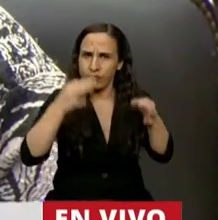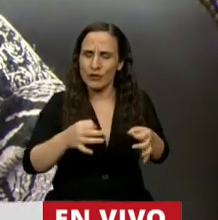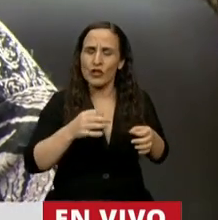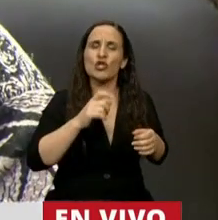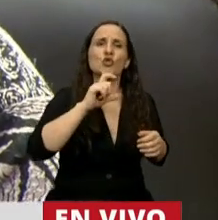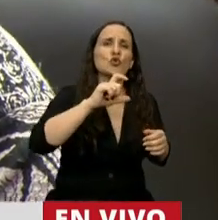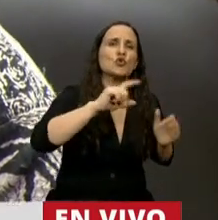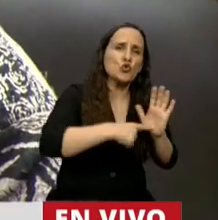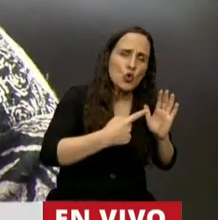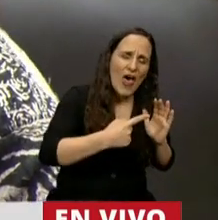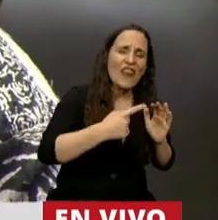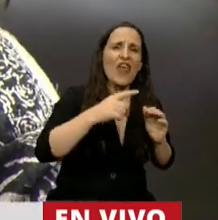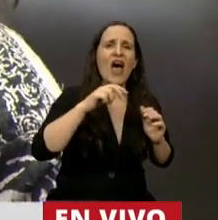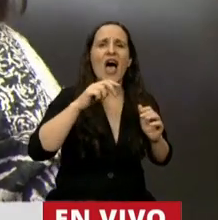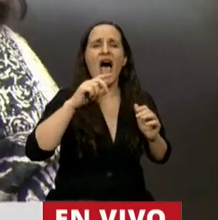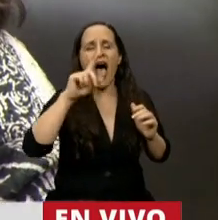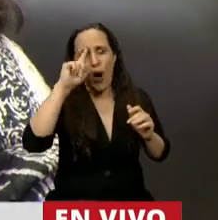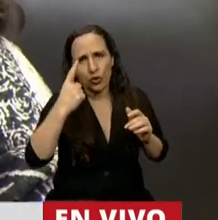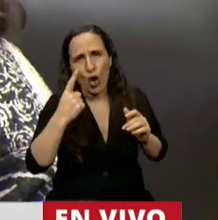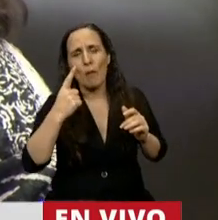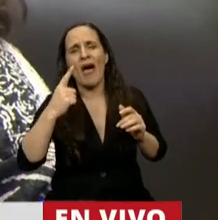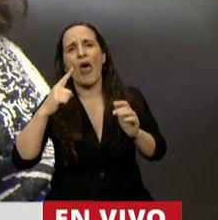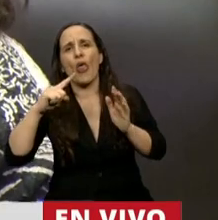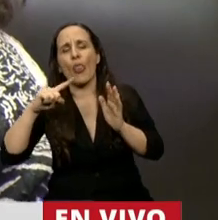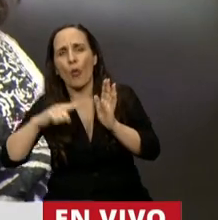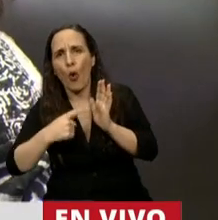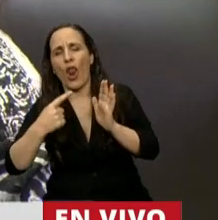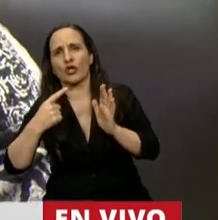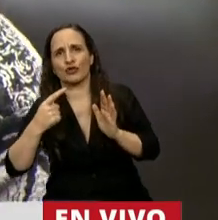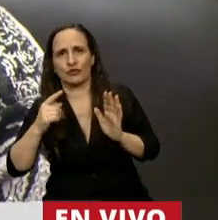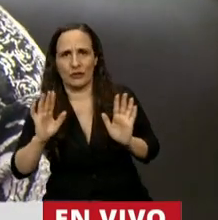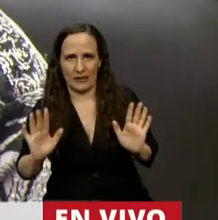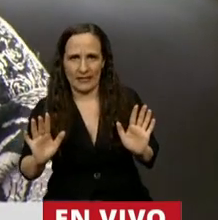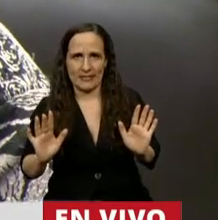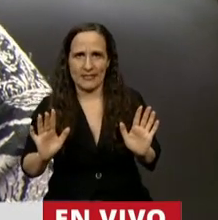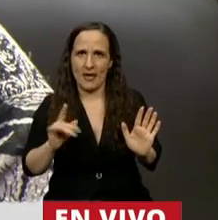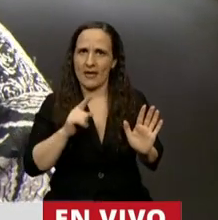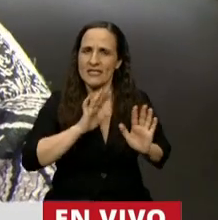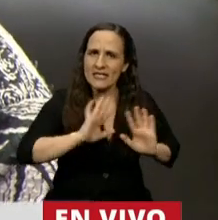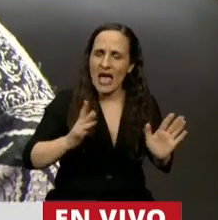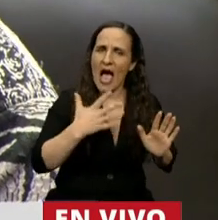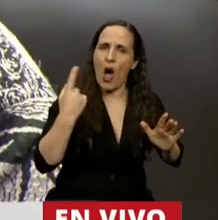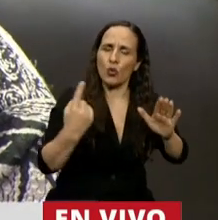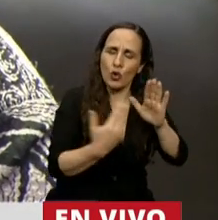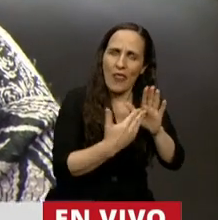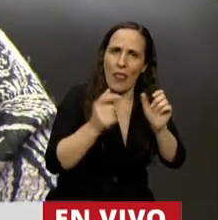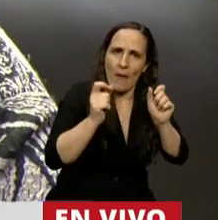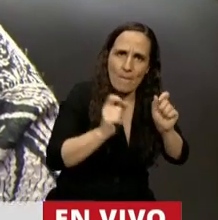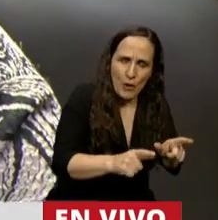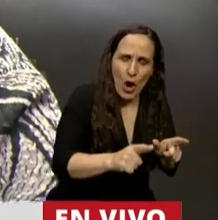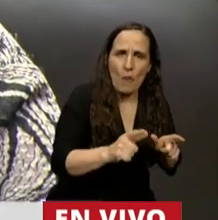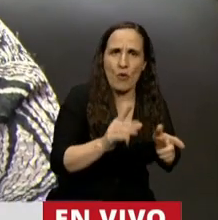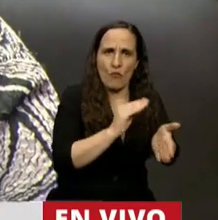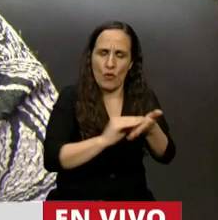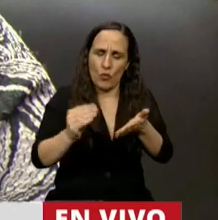consagrada en la Constitución, con sus autoridades elegidas, con sus diputados que en la banca la van a defender.